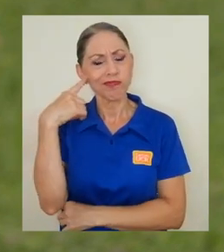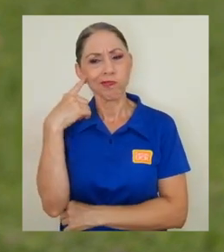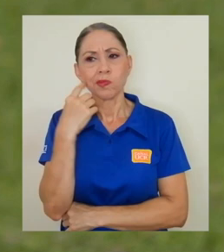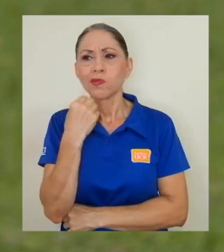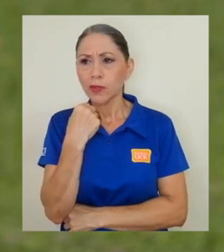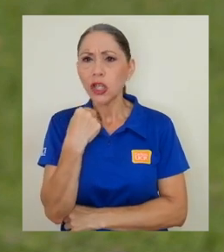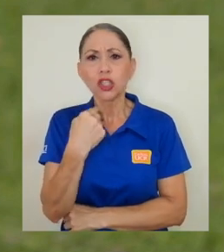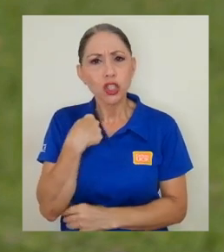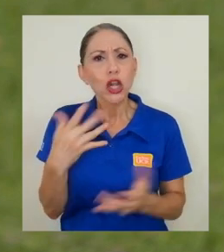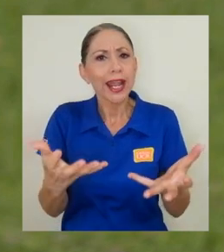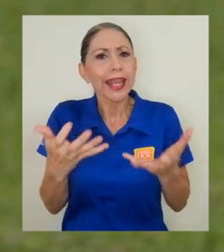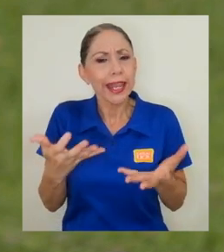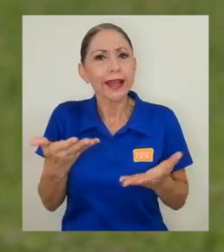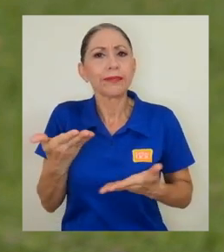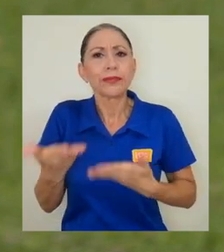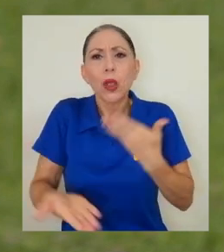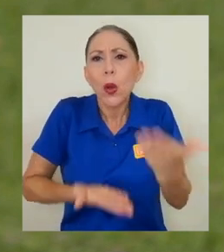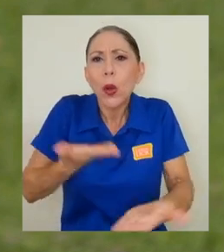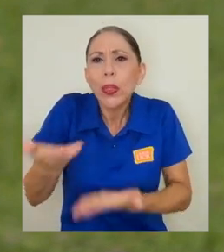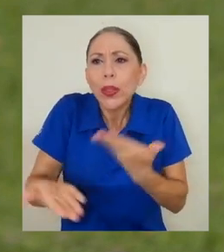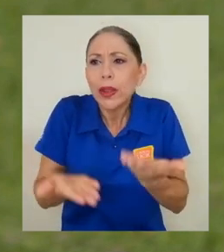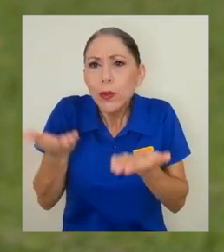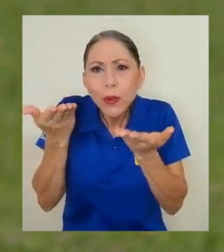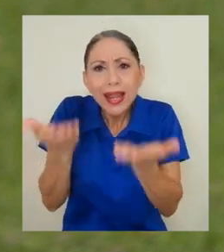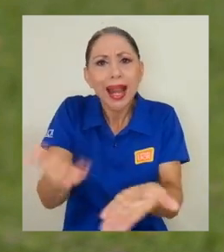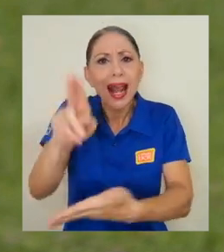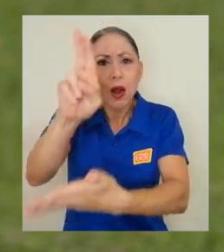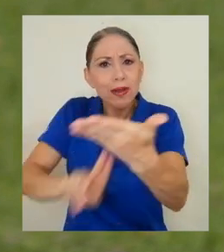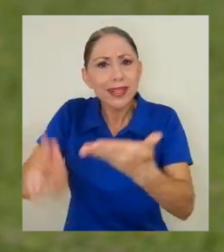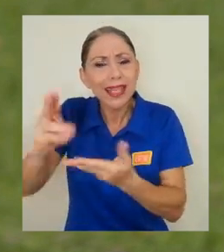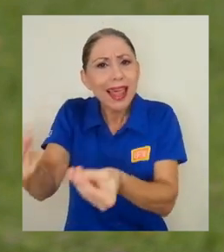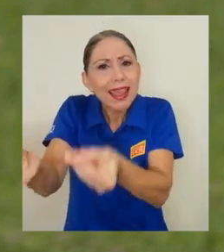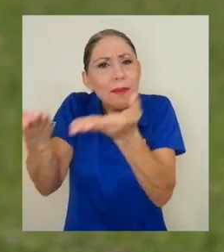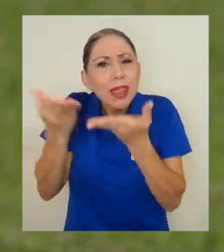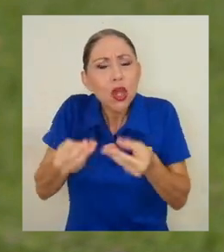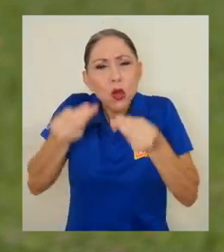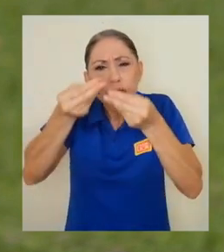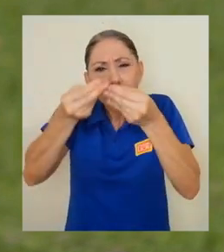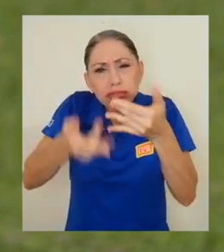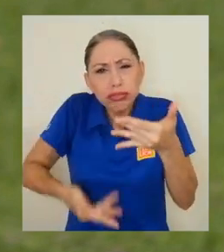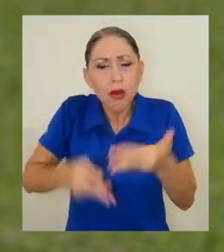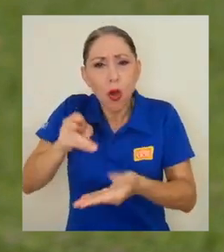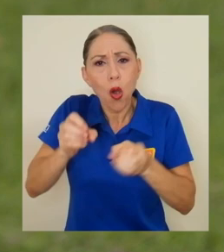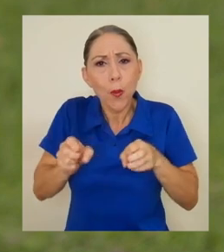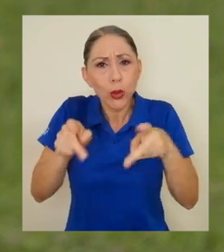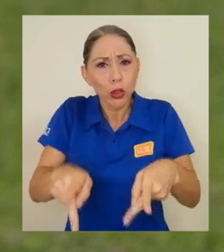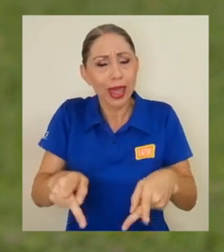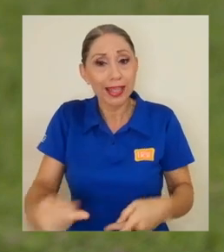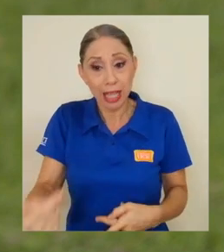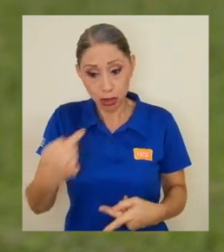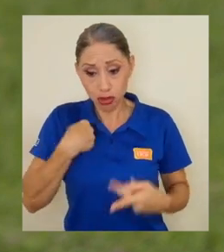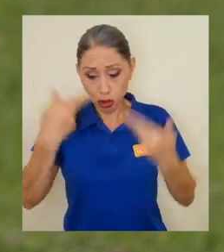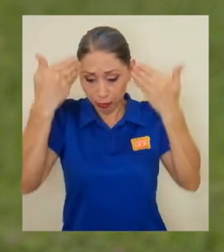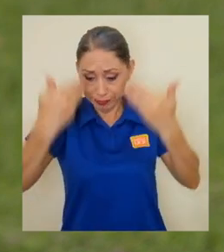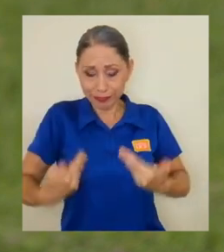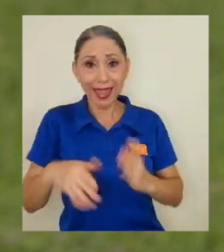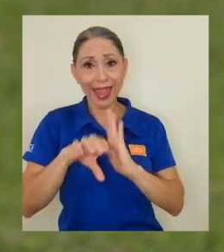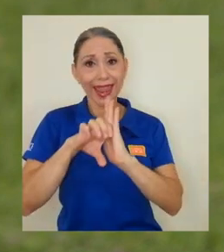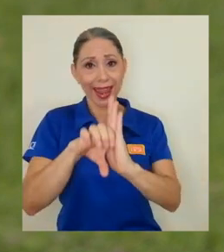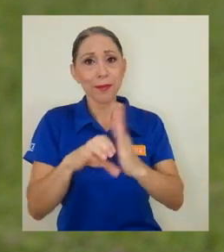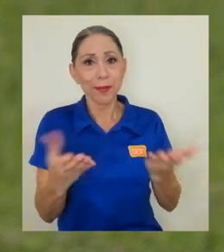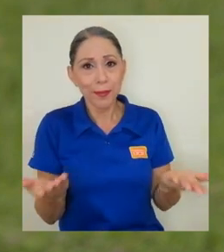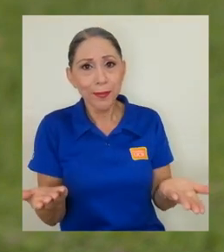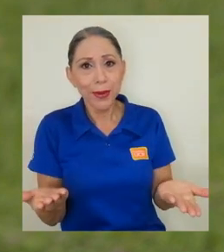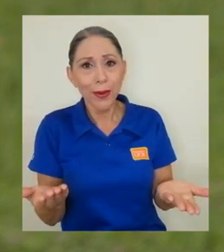que quería contribuir un poco más a esa universidad que me dio tantas oportunidades. Yo soy un claro ejemplo de